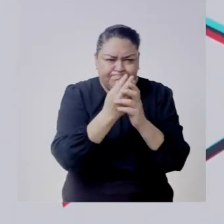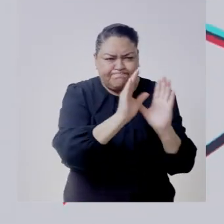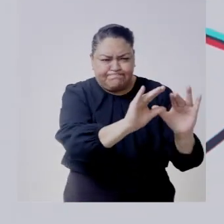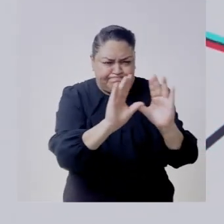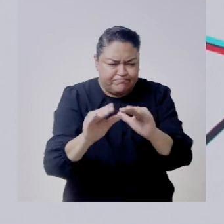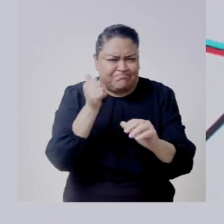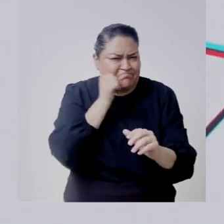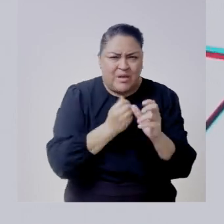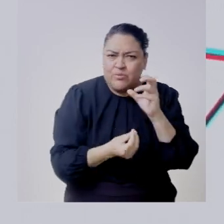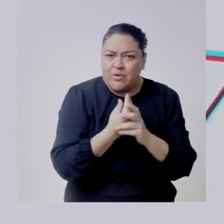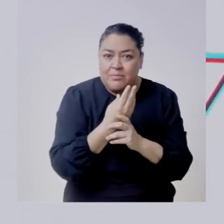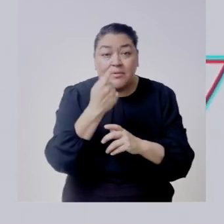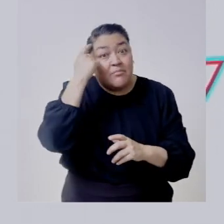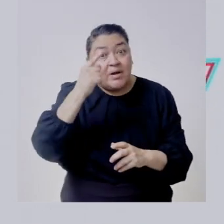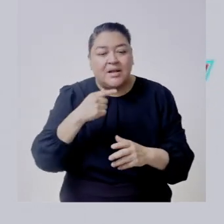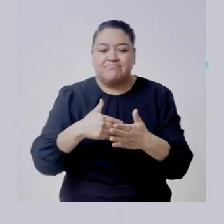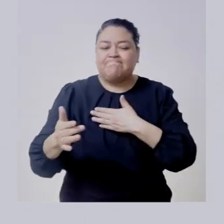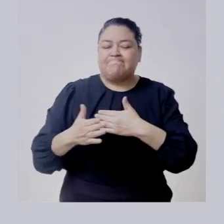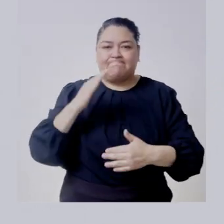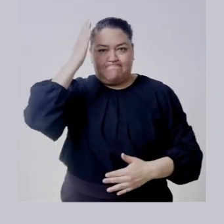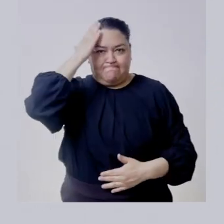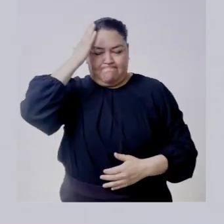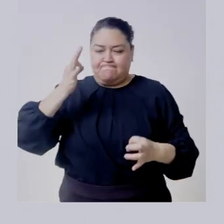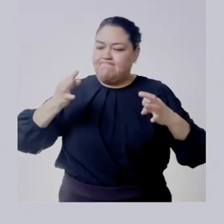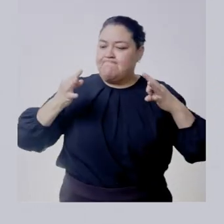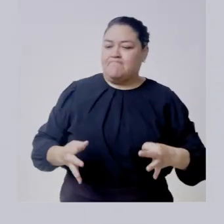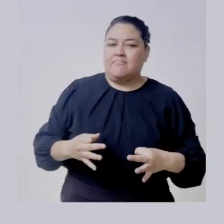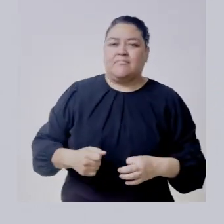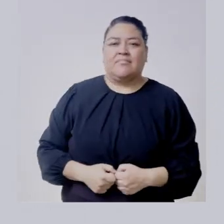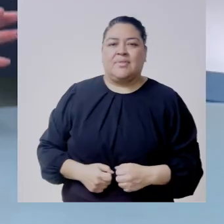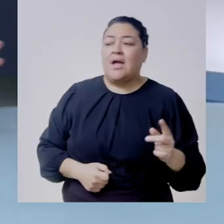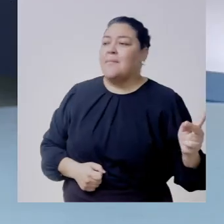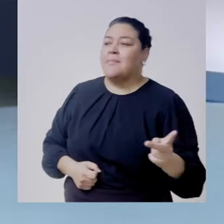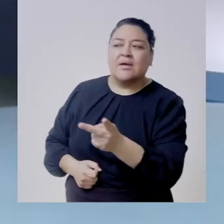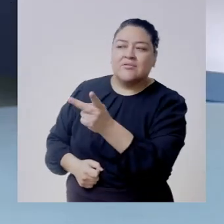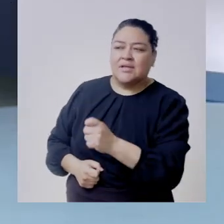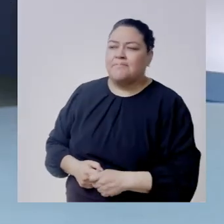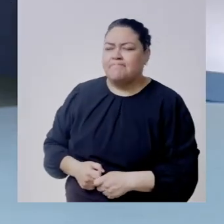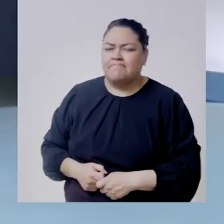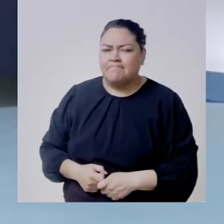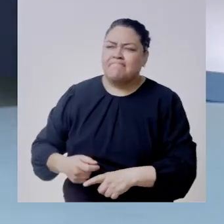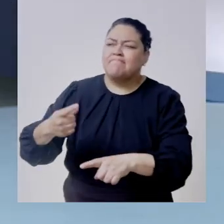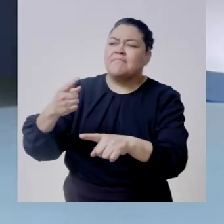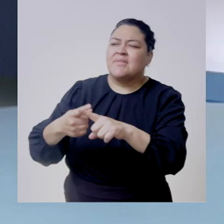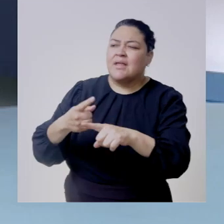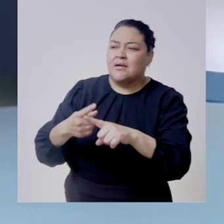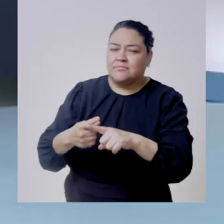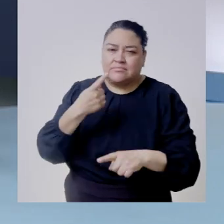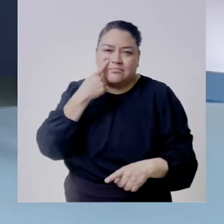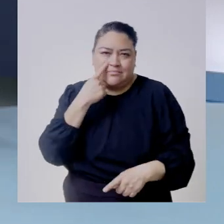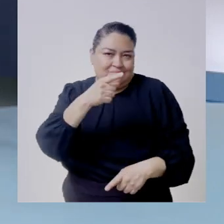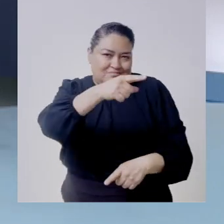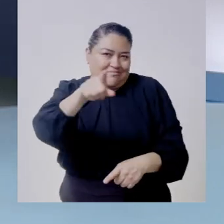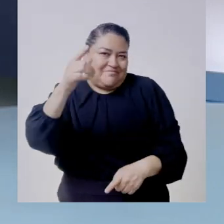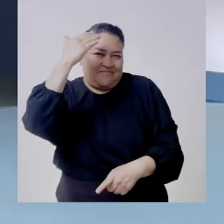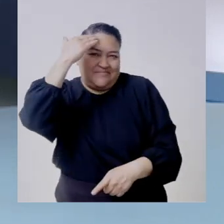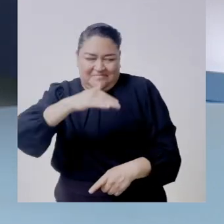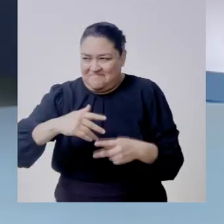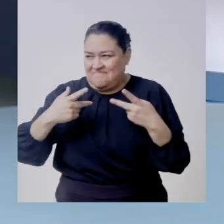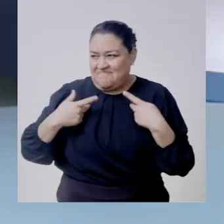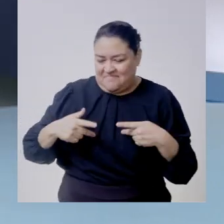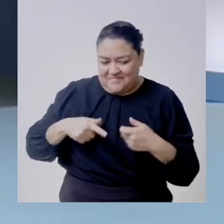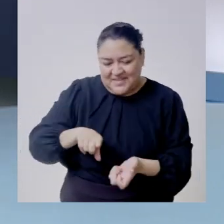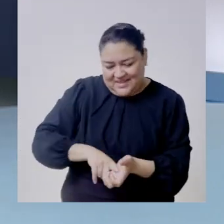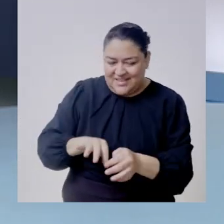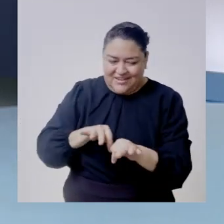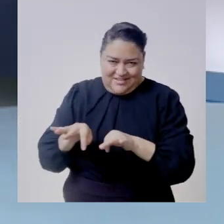te lo platicaba hace un momento para estar a la vanguardia la pregunta a ver quiénes además de los que todos sabemos que